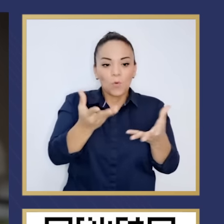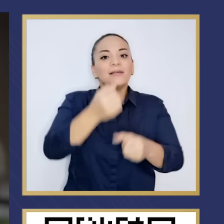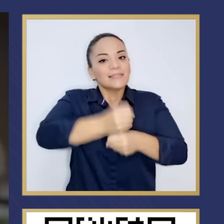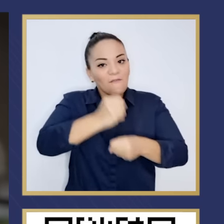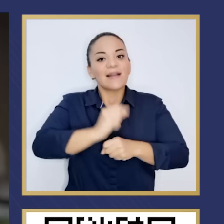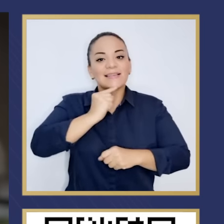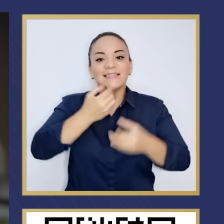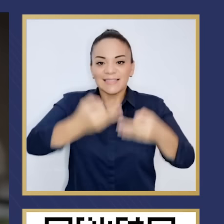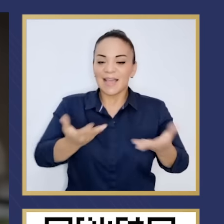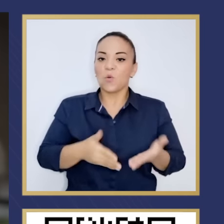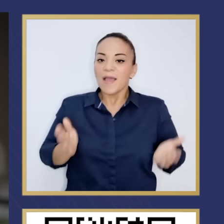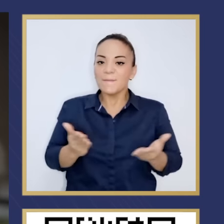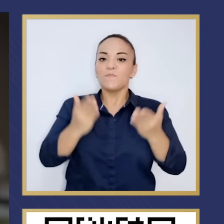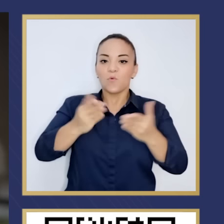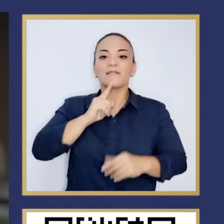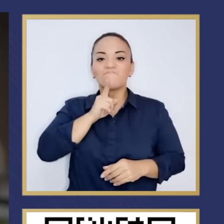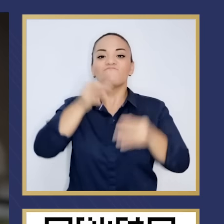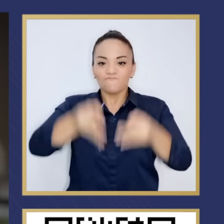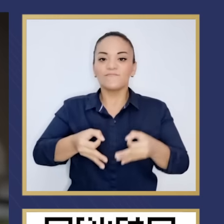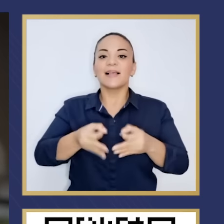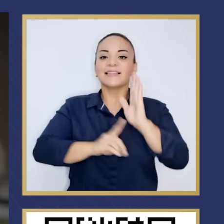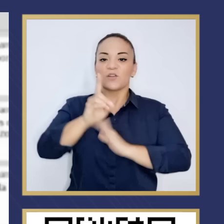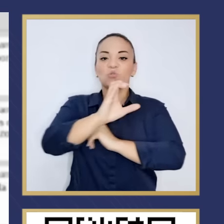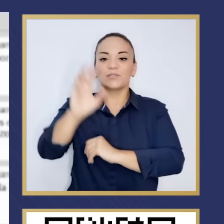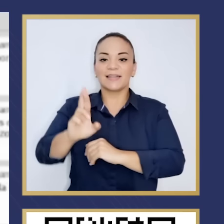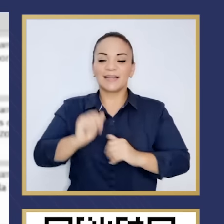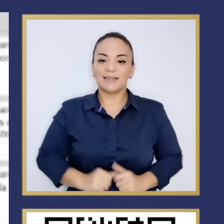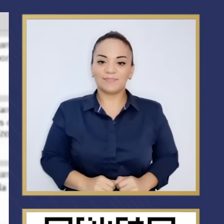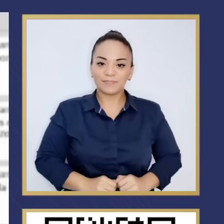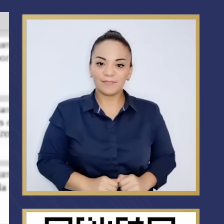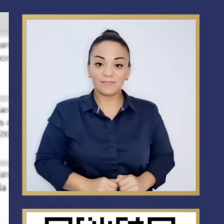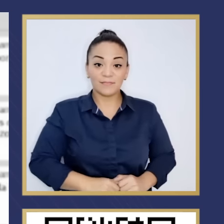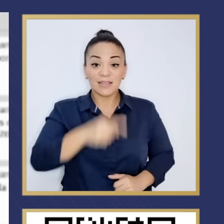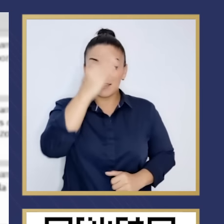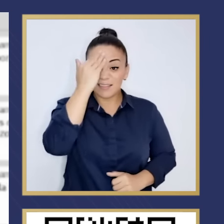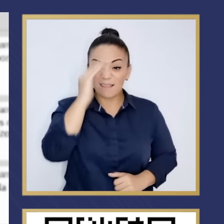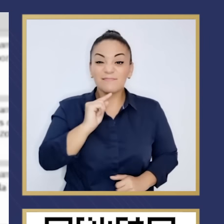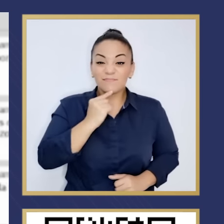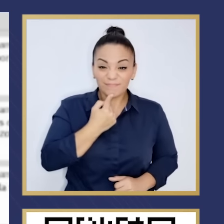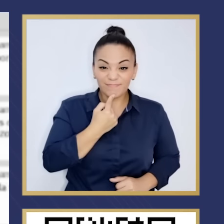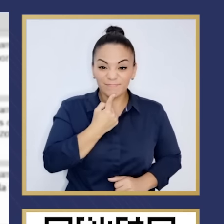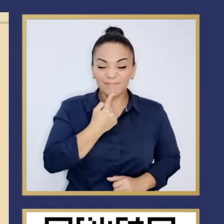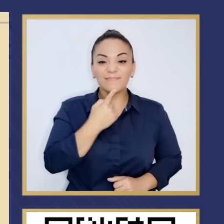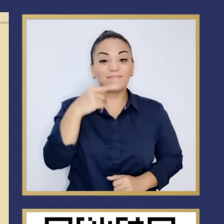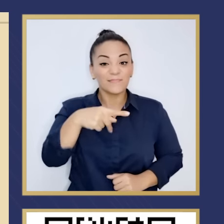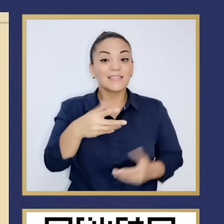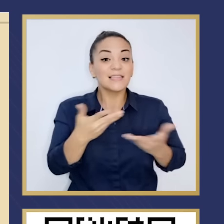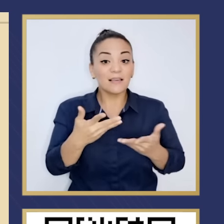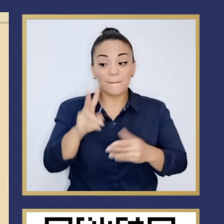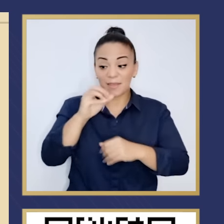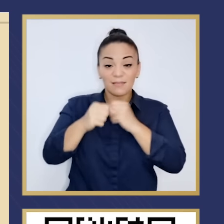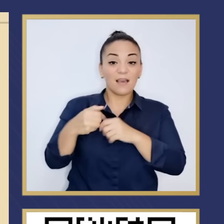serio y a empujar en serio el desarrollo de Costa Rica. ¿Y saben qué es lo más grave? Que en los últimos 20 años